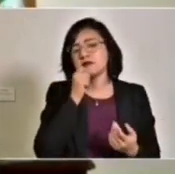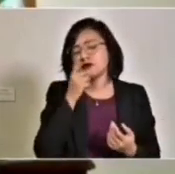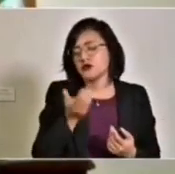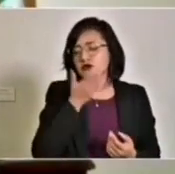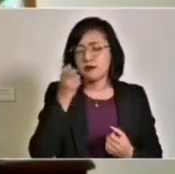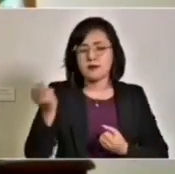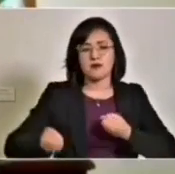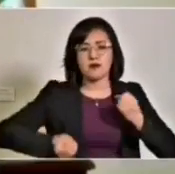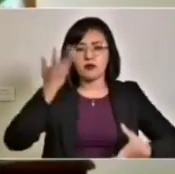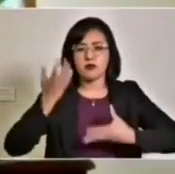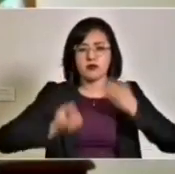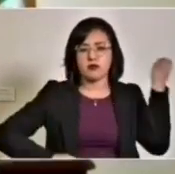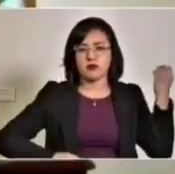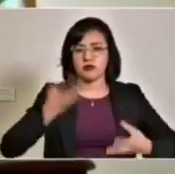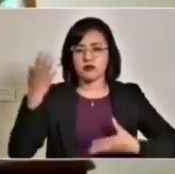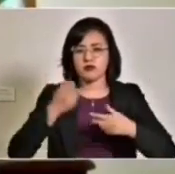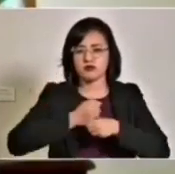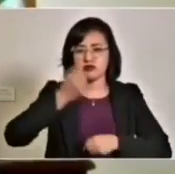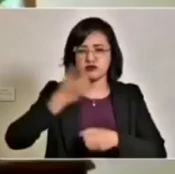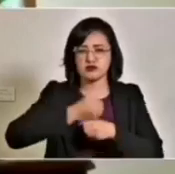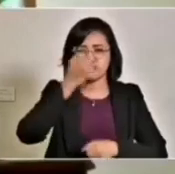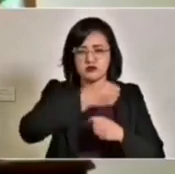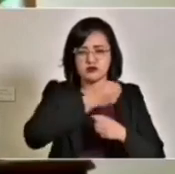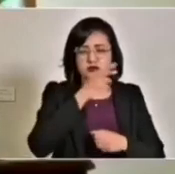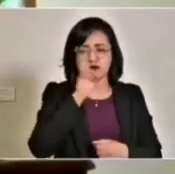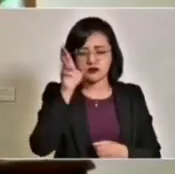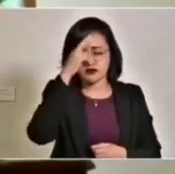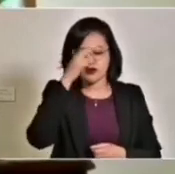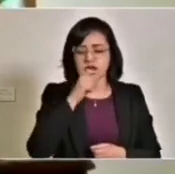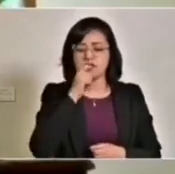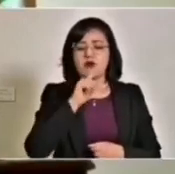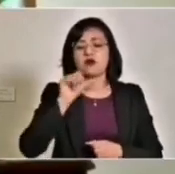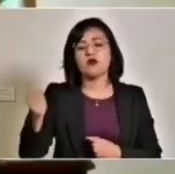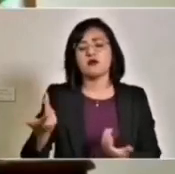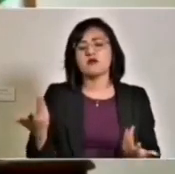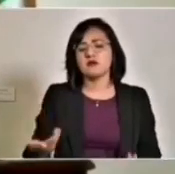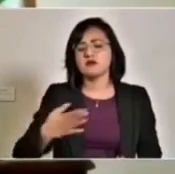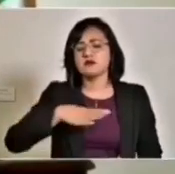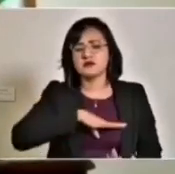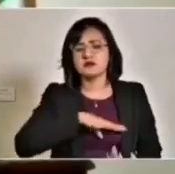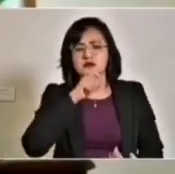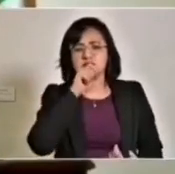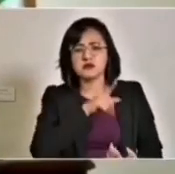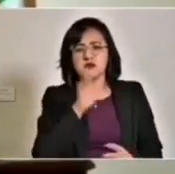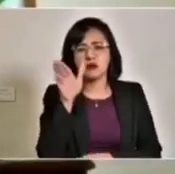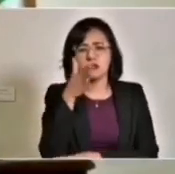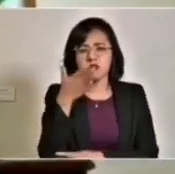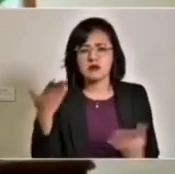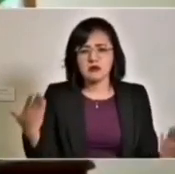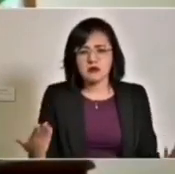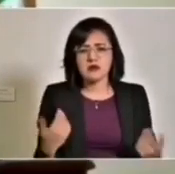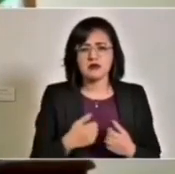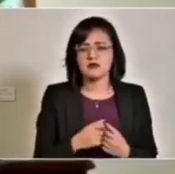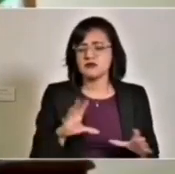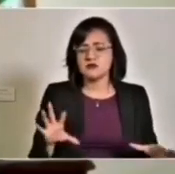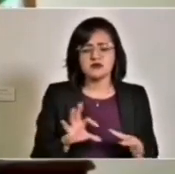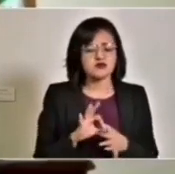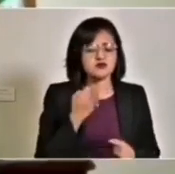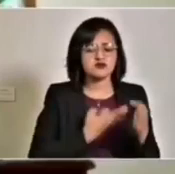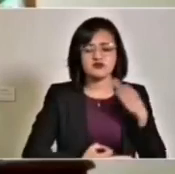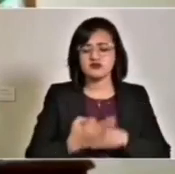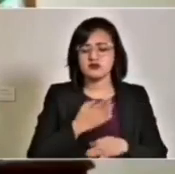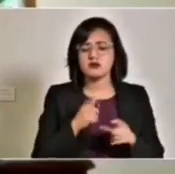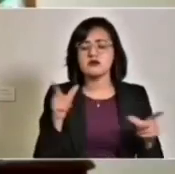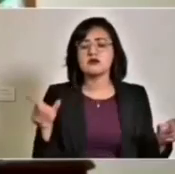De la misma manera, todas las ceremonias que se llevarán a cabo por estas actividades serán con formato